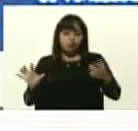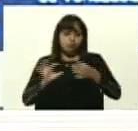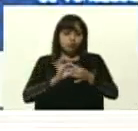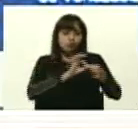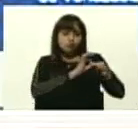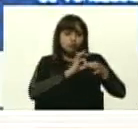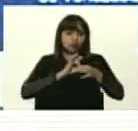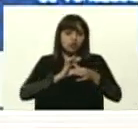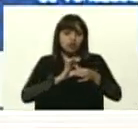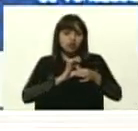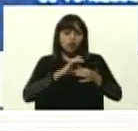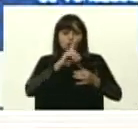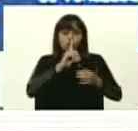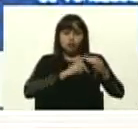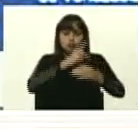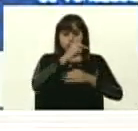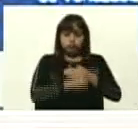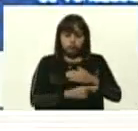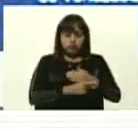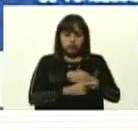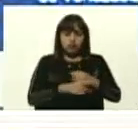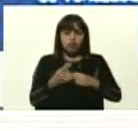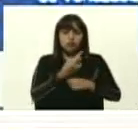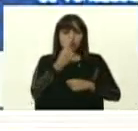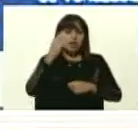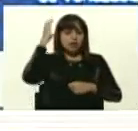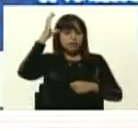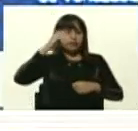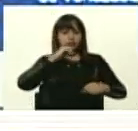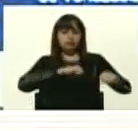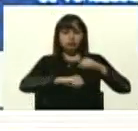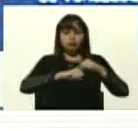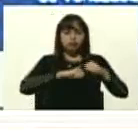solo plan, en una sola capacidad de acción,